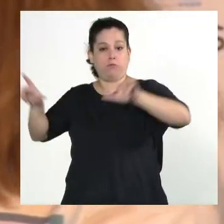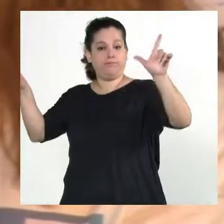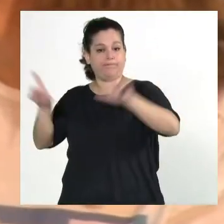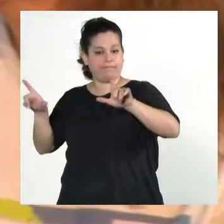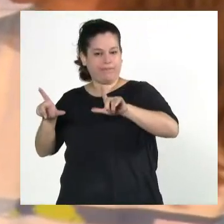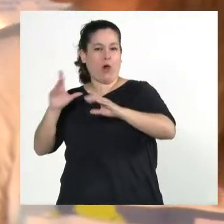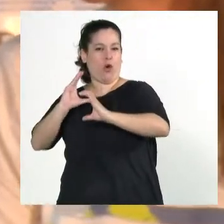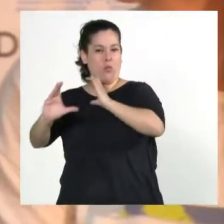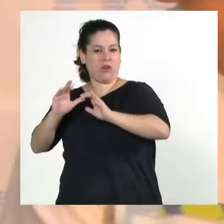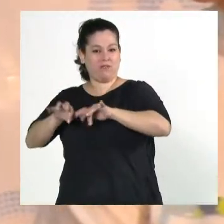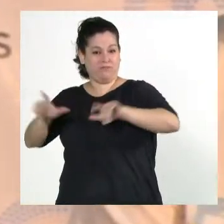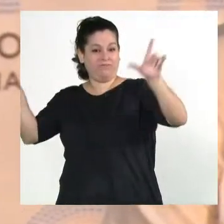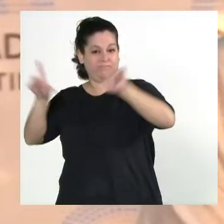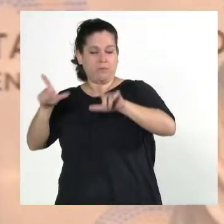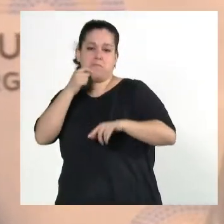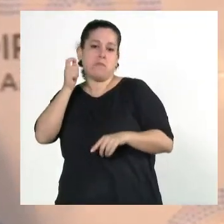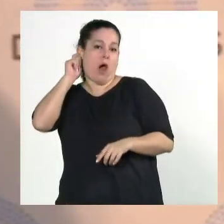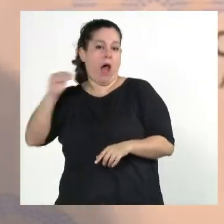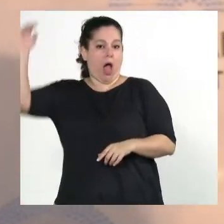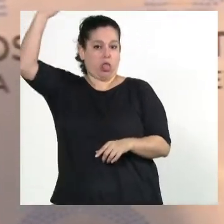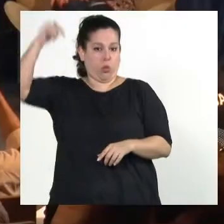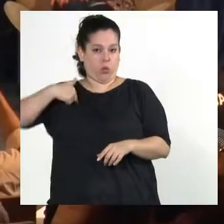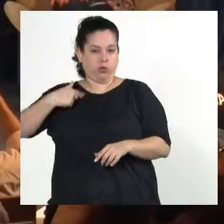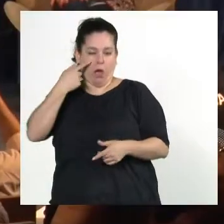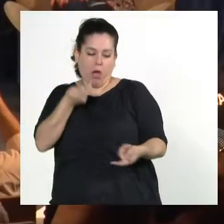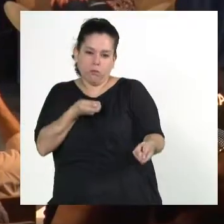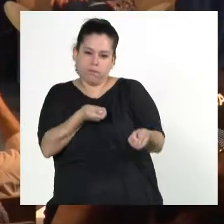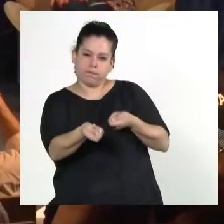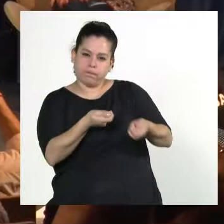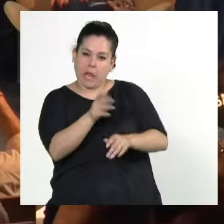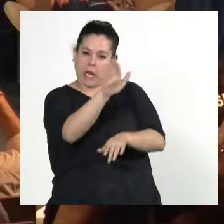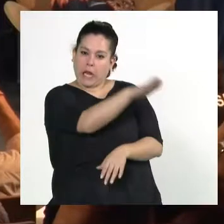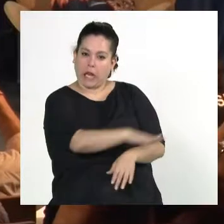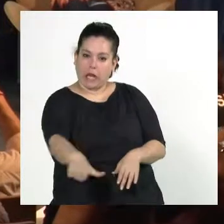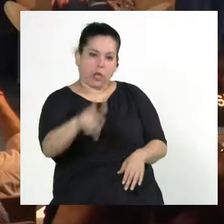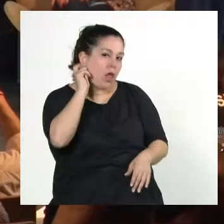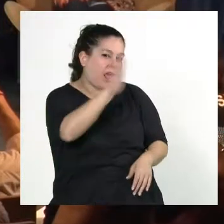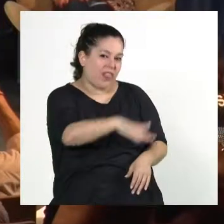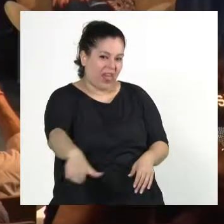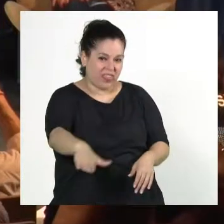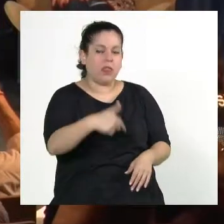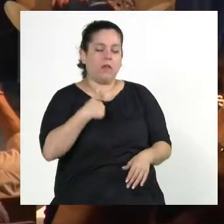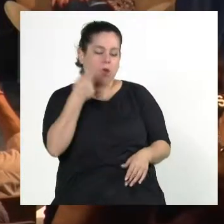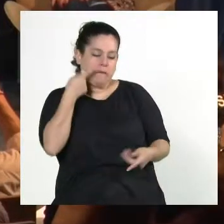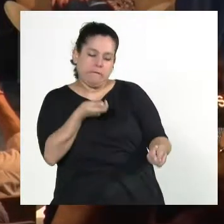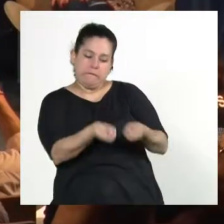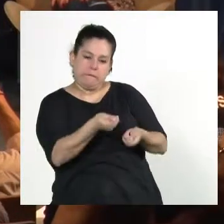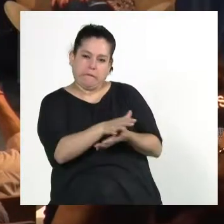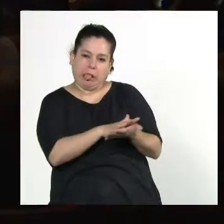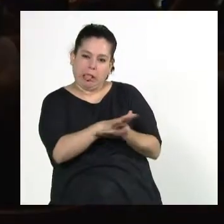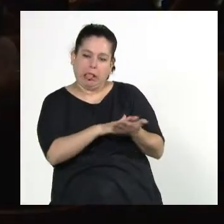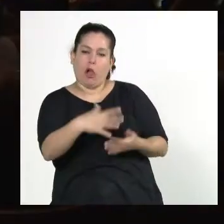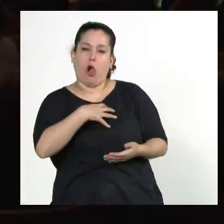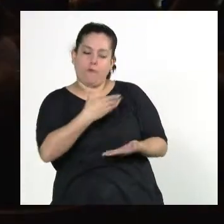comunicación, donde una persona adulta desarrolla estrategias para ganar la confianza de menores de edad con fines sexuales. Está